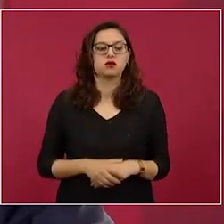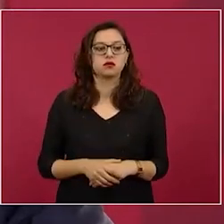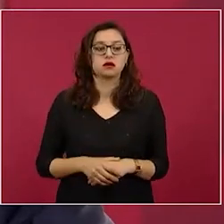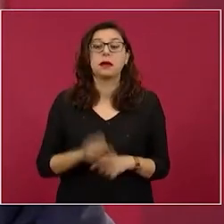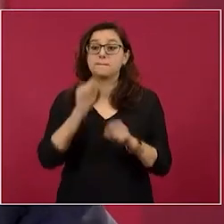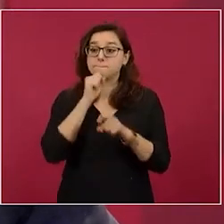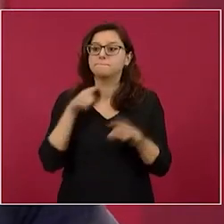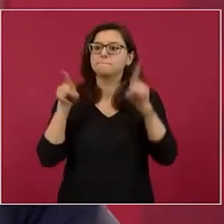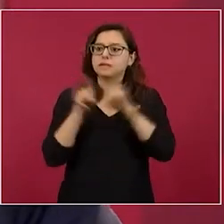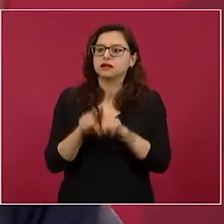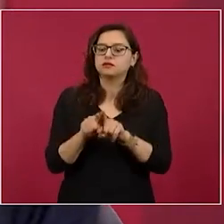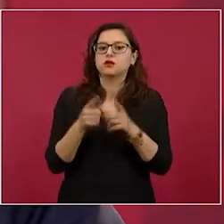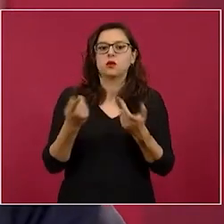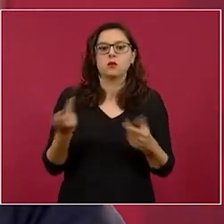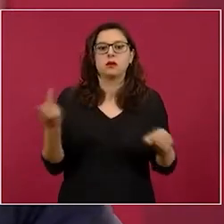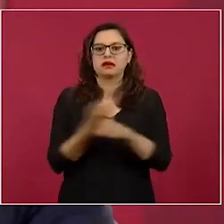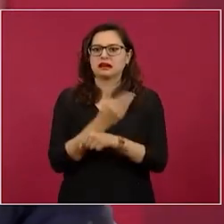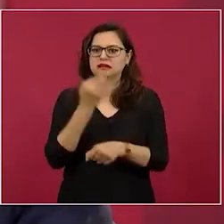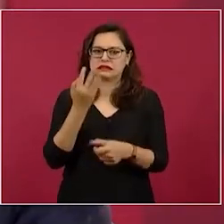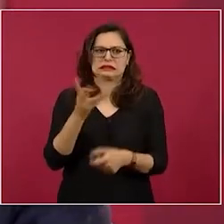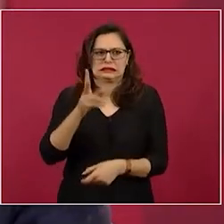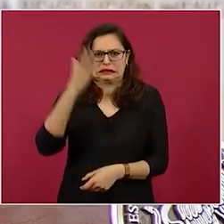causas como nunca se hacía